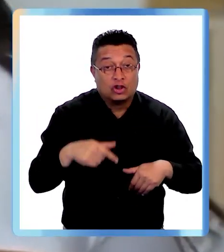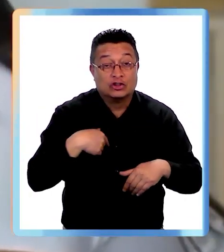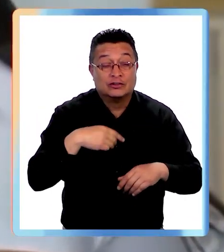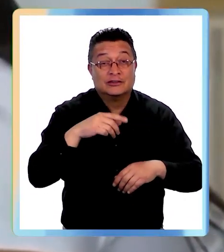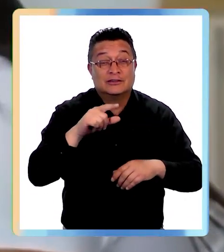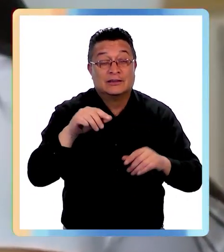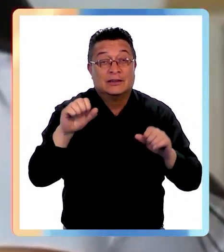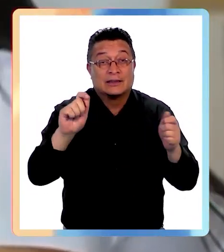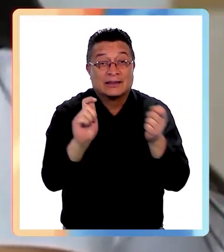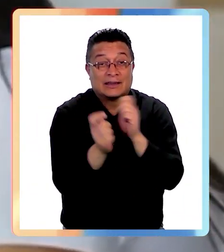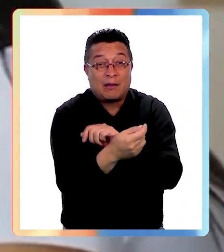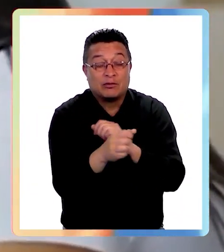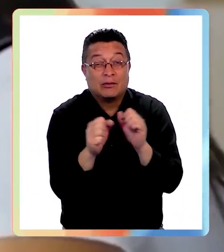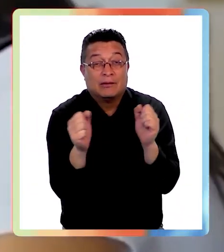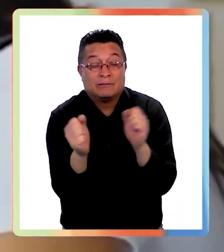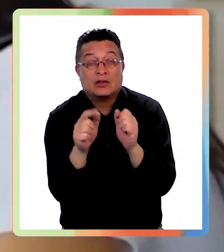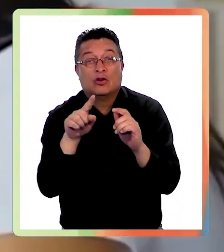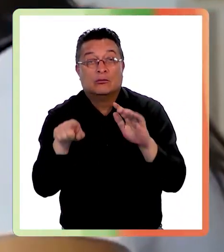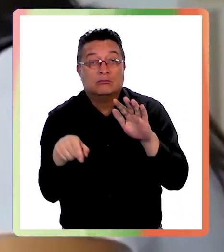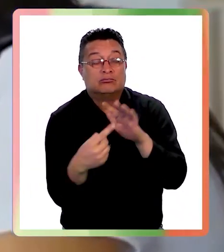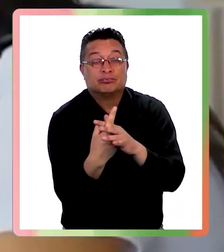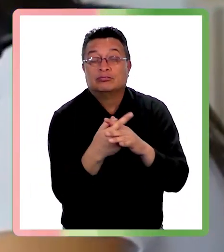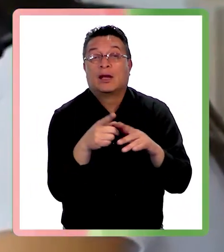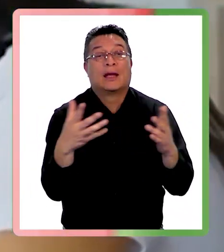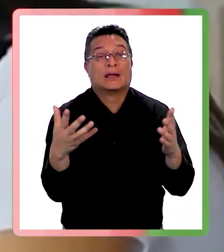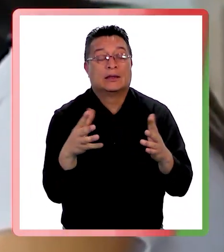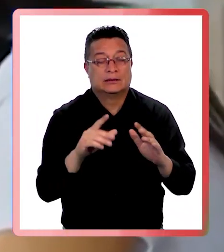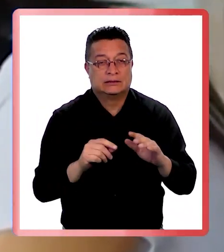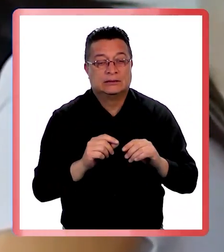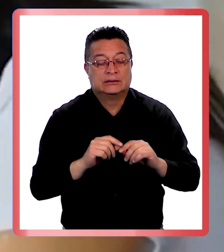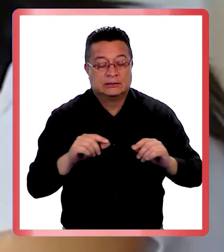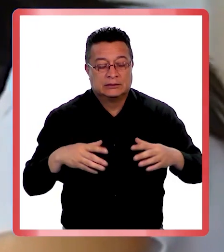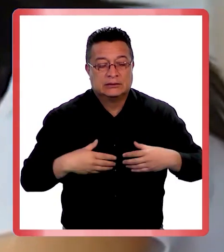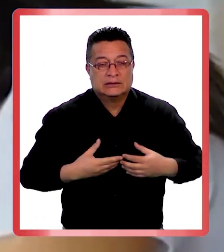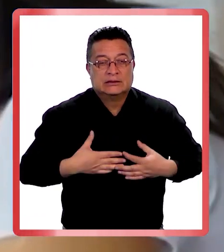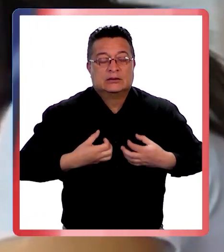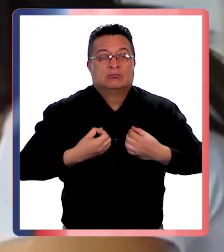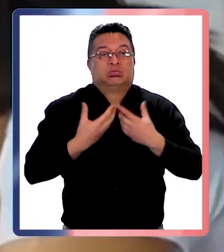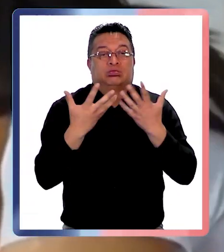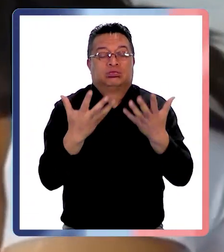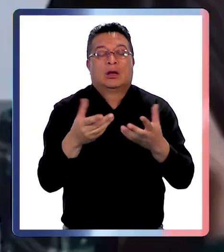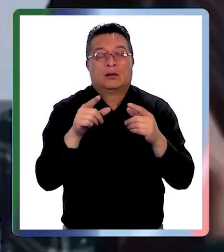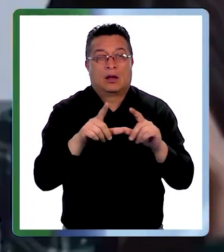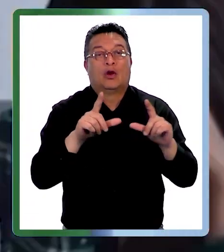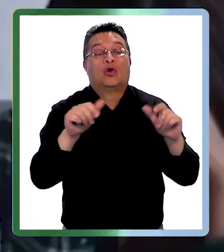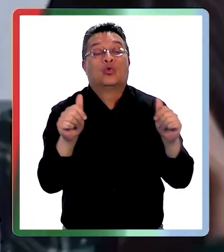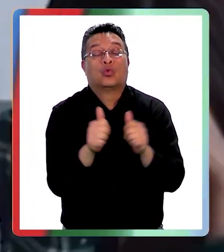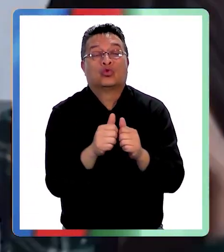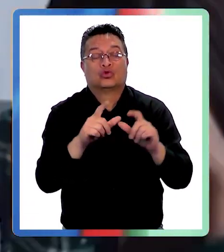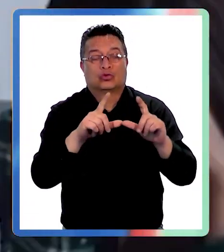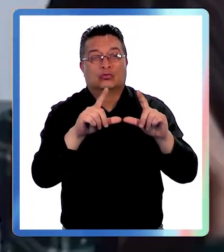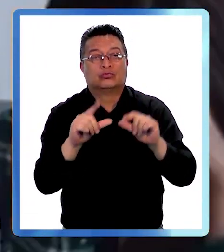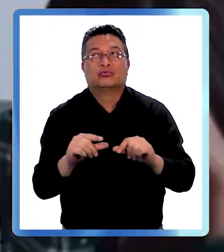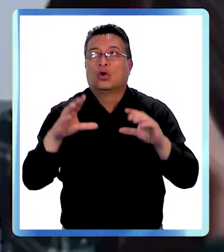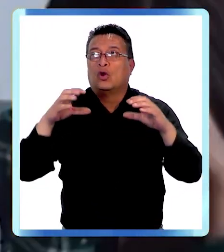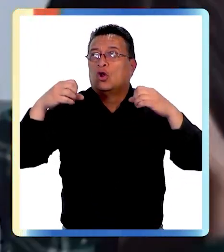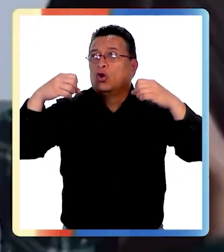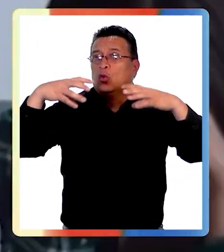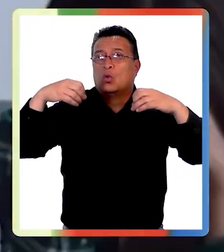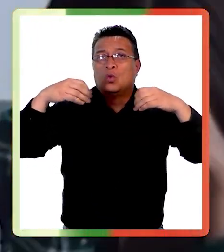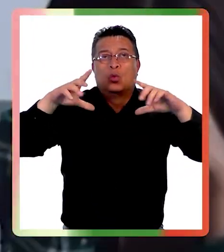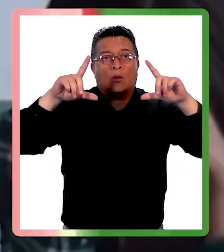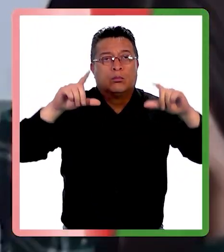que hay es una aparición de los síntomas en concomitancia con la disminución de la luz que se produce